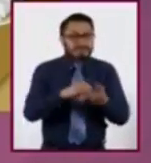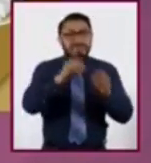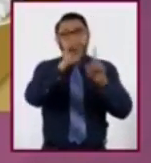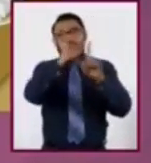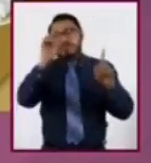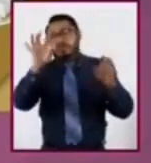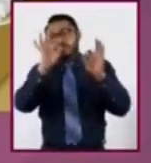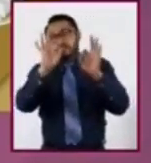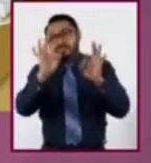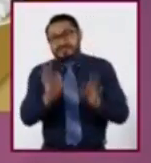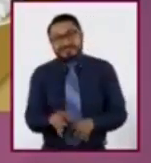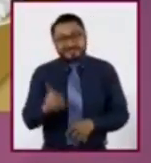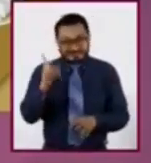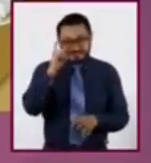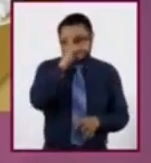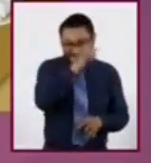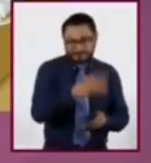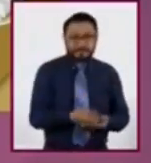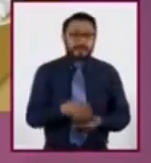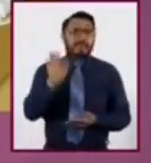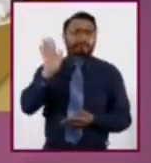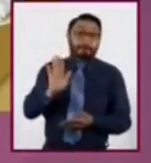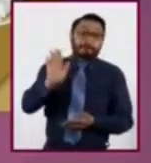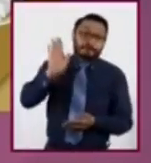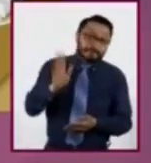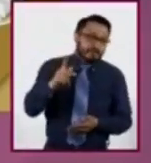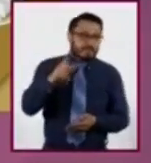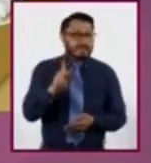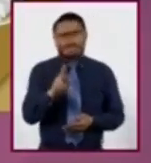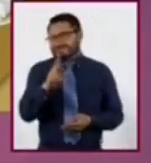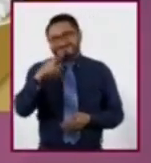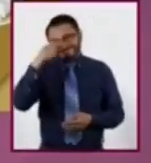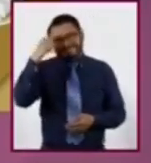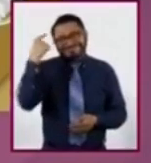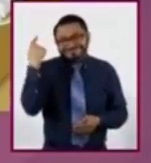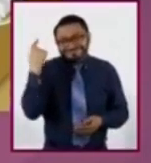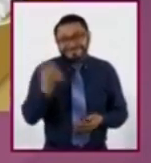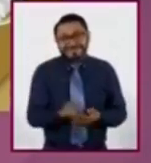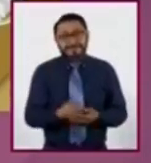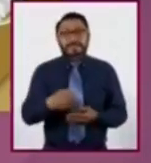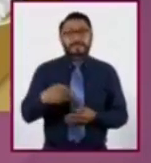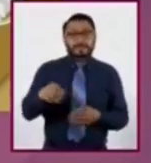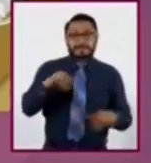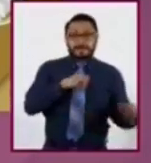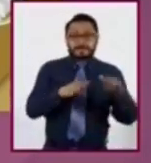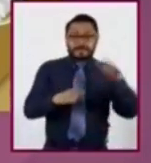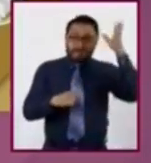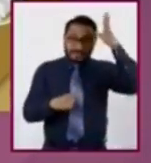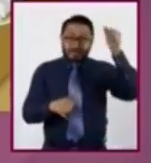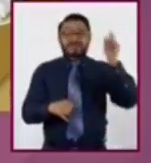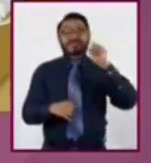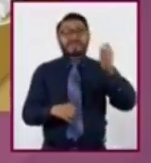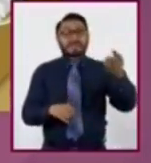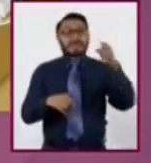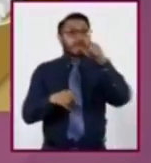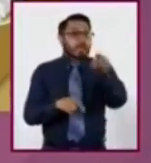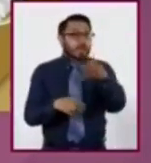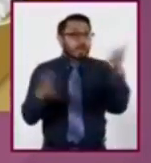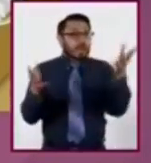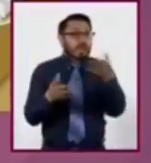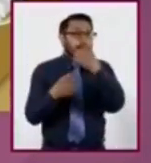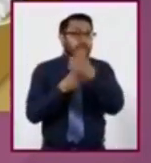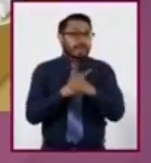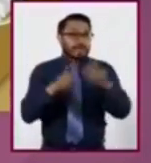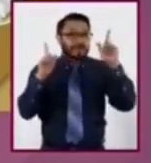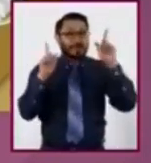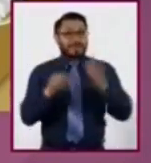preciso. Bueno, suena, pero no lo es. Un mapa conceptual es una construcción personal. Es decir,